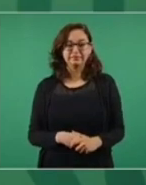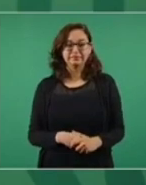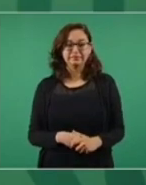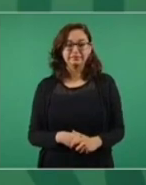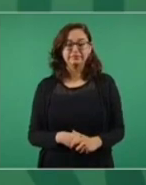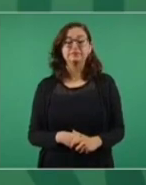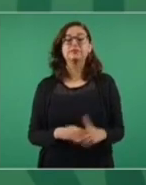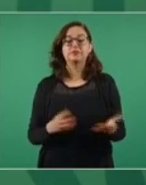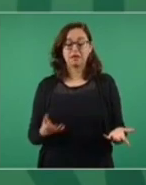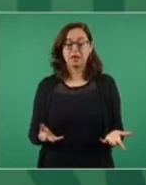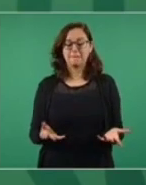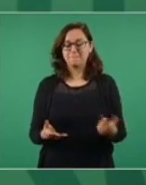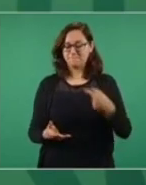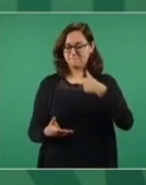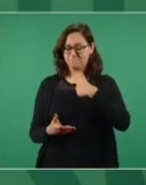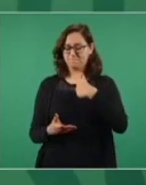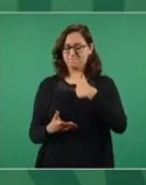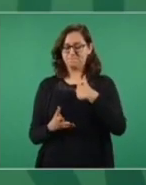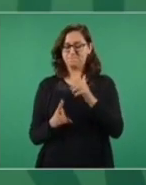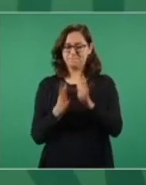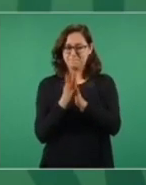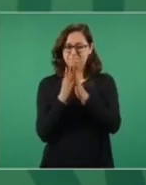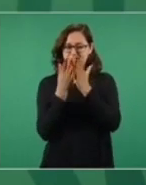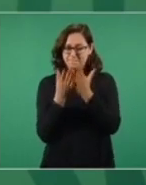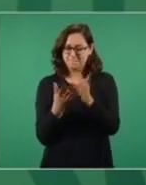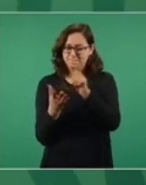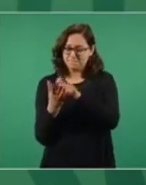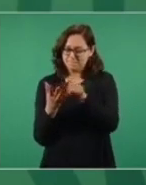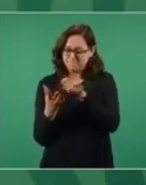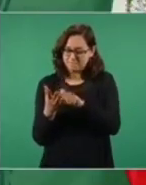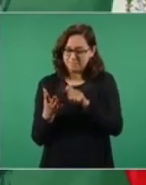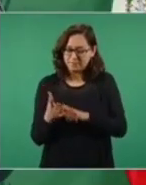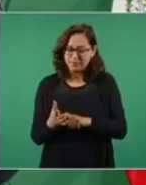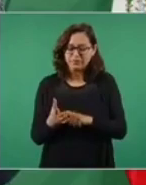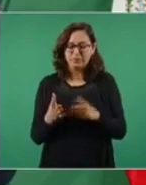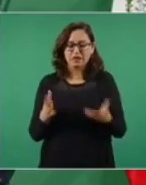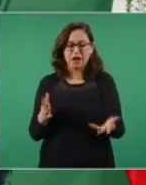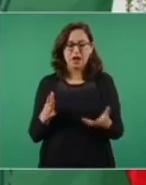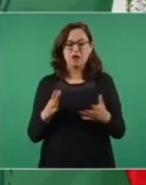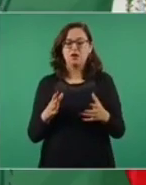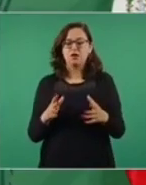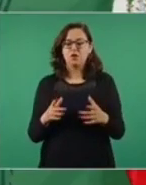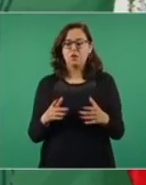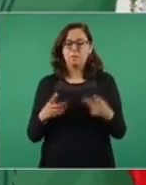cómo se fascinan con los